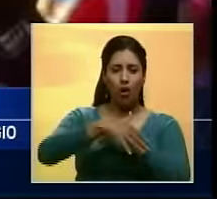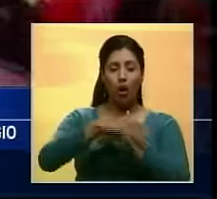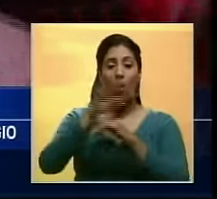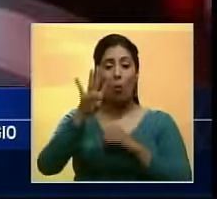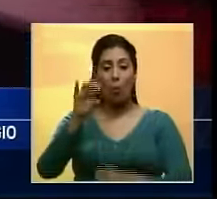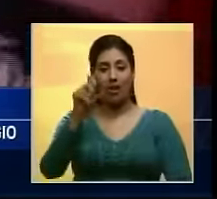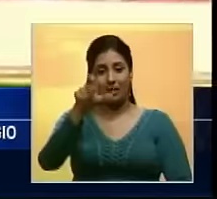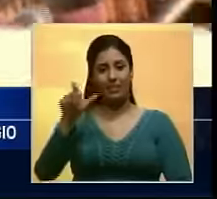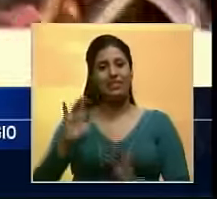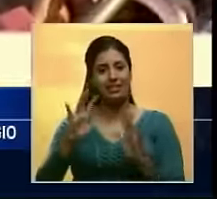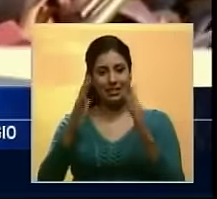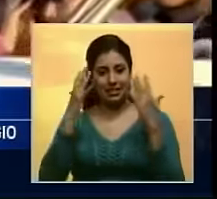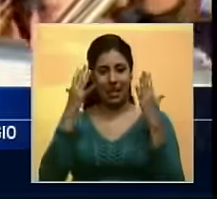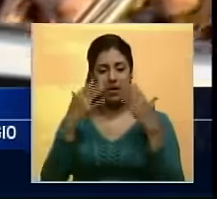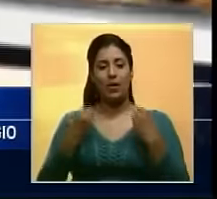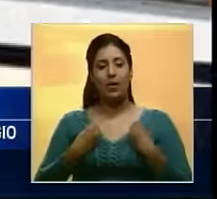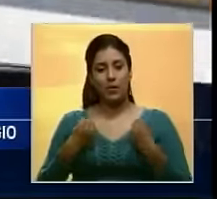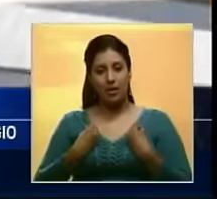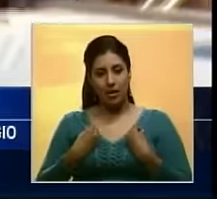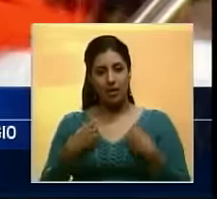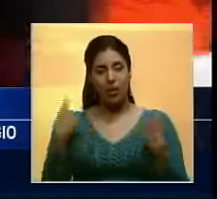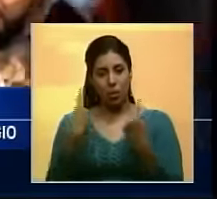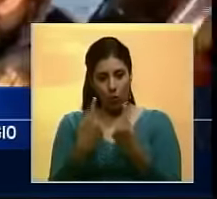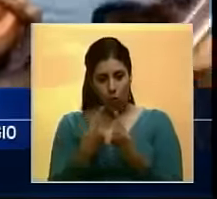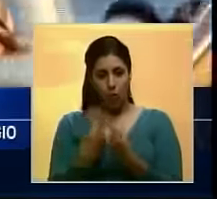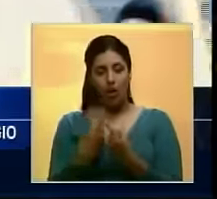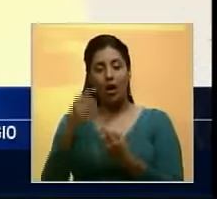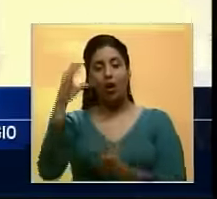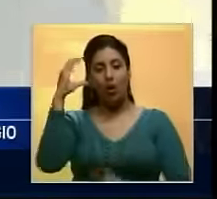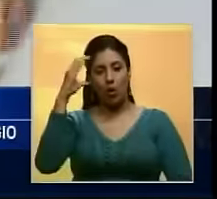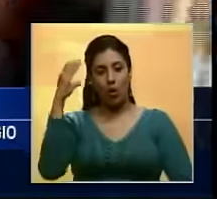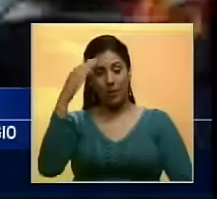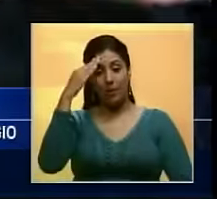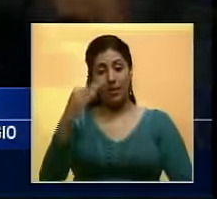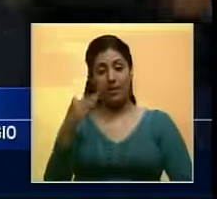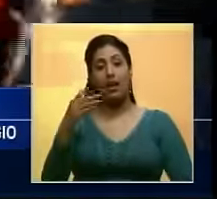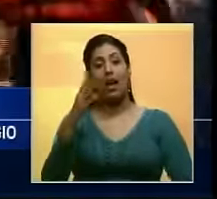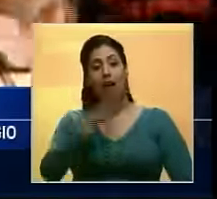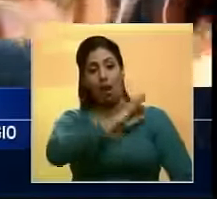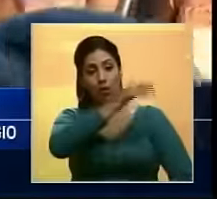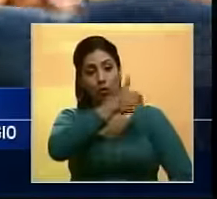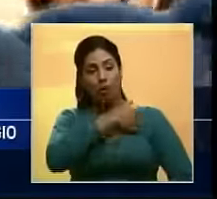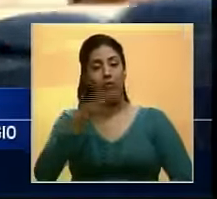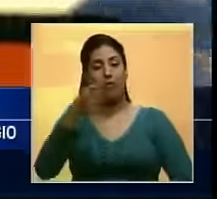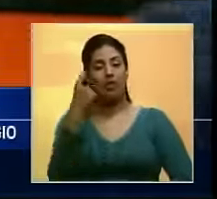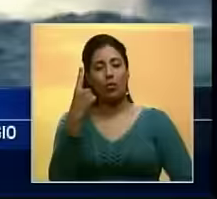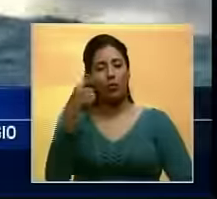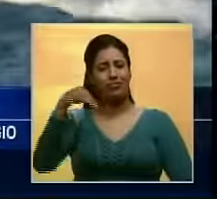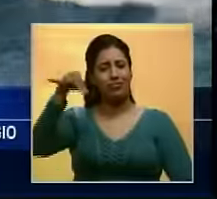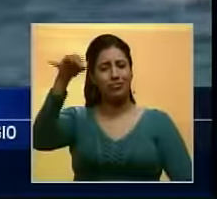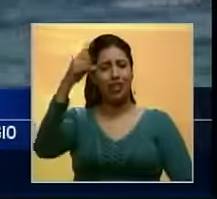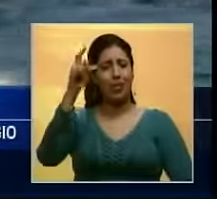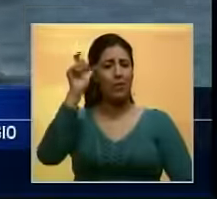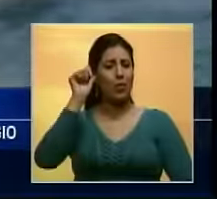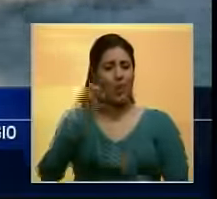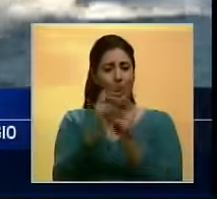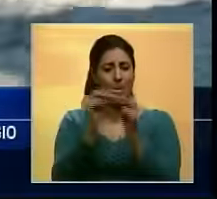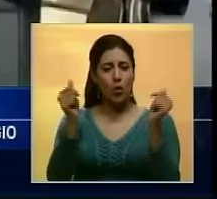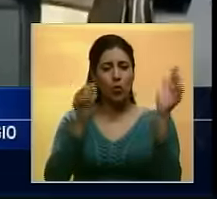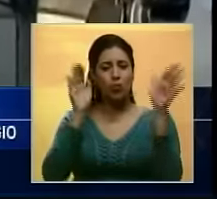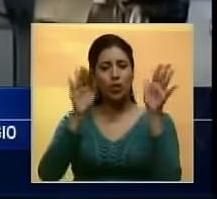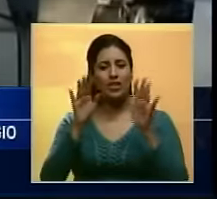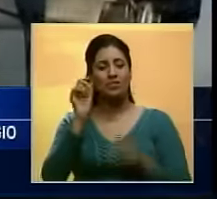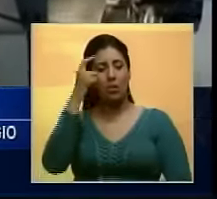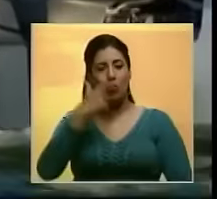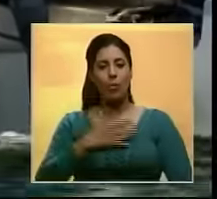ocupantes lograron ser rescatados por guardacostas de la Armada Colombiana. Las autoridades continúan la búsqueda de la única desaparecida, una turista